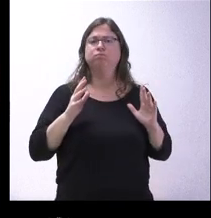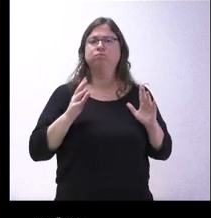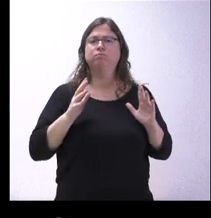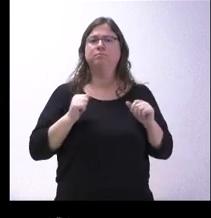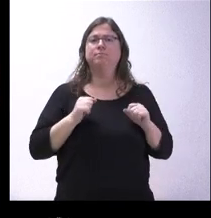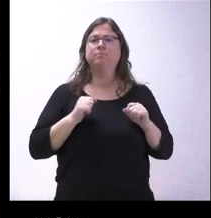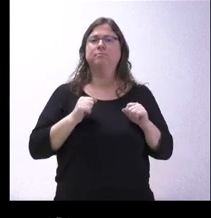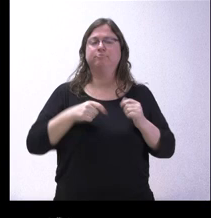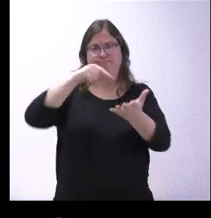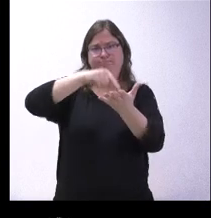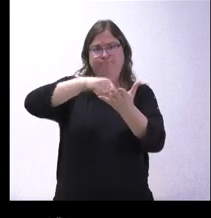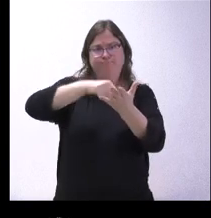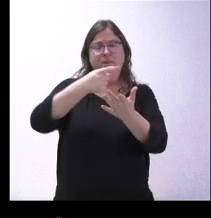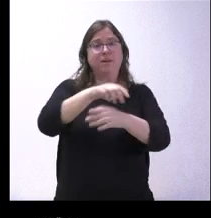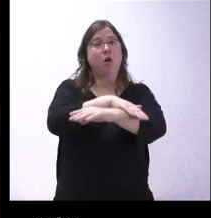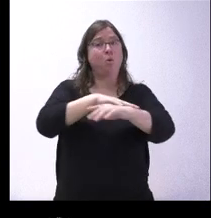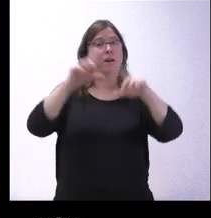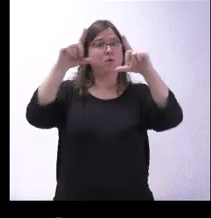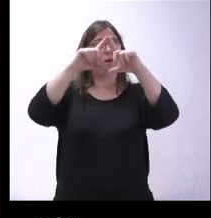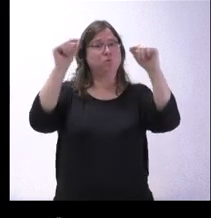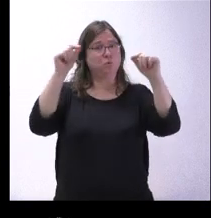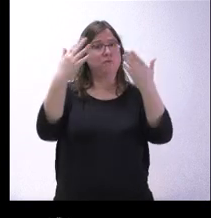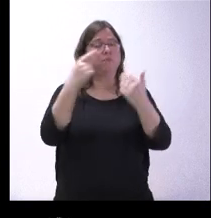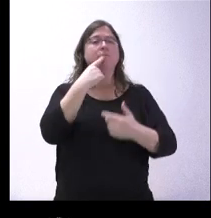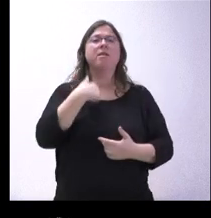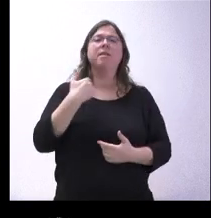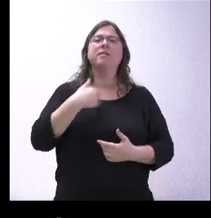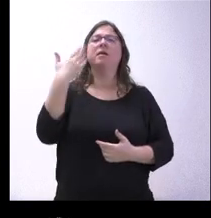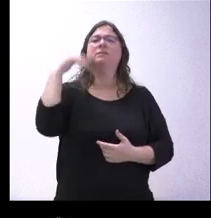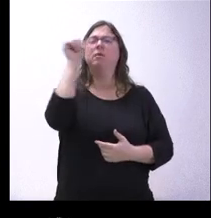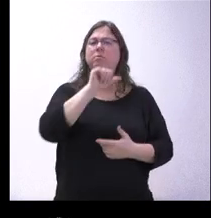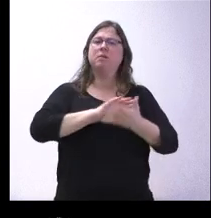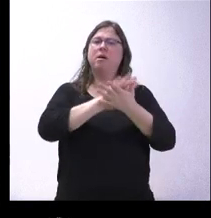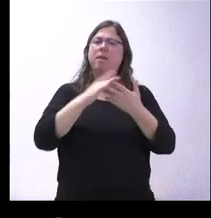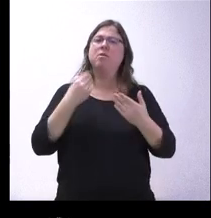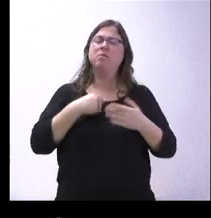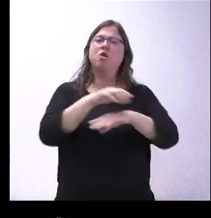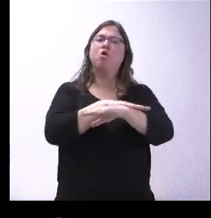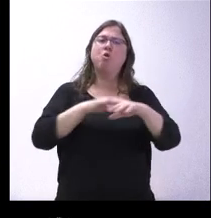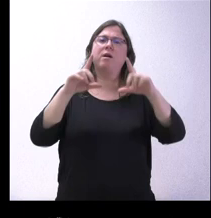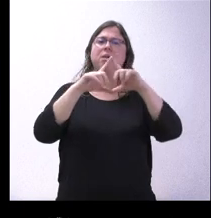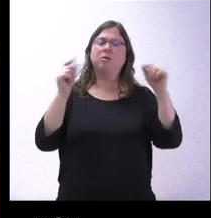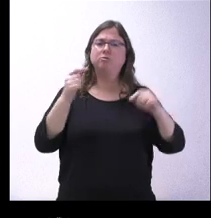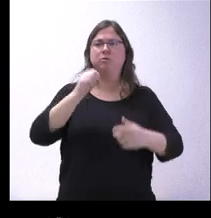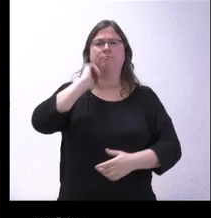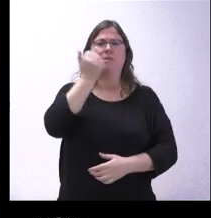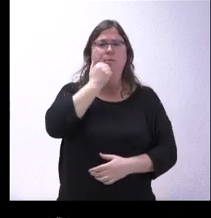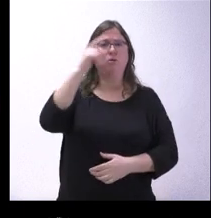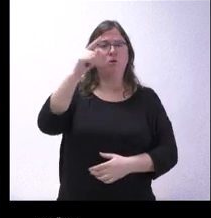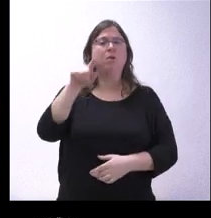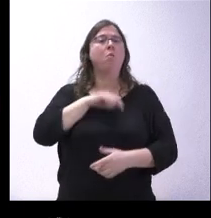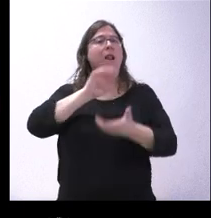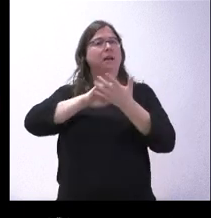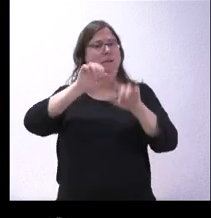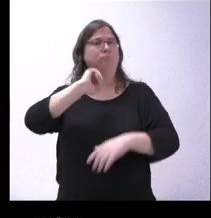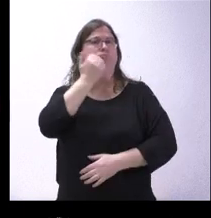sigue reclamando al Gobierno, Turias, por lo que me comentó usted la semana pasada, también contará con esa reclamación por parte del Gobierno de Castilla